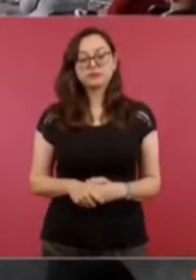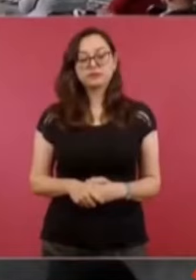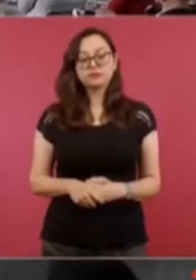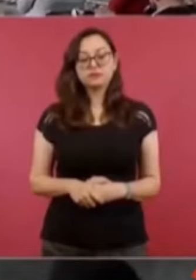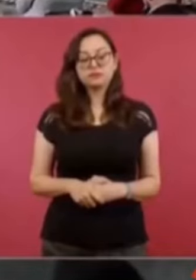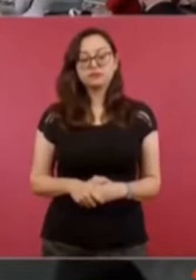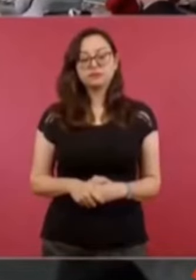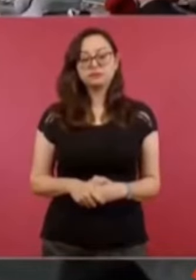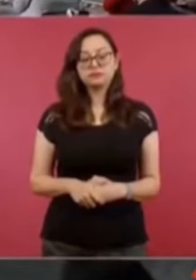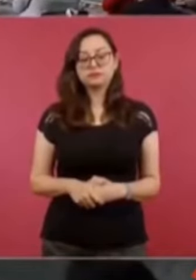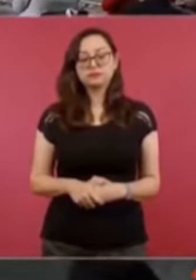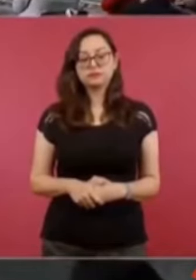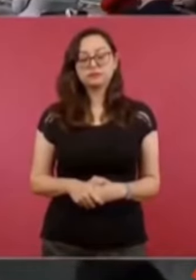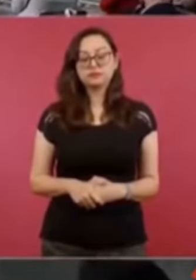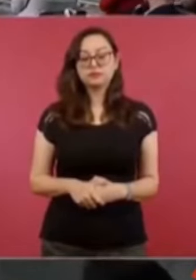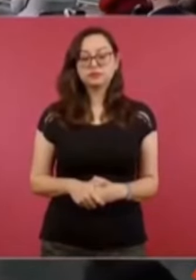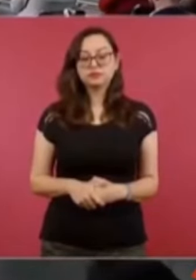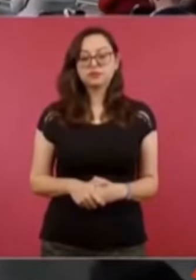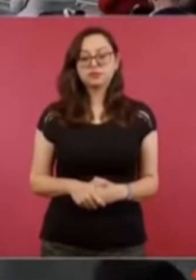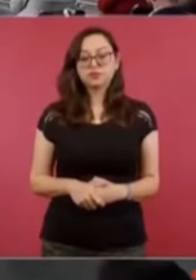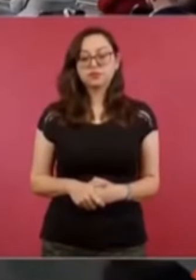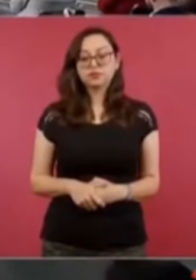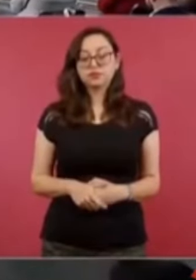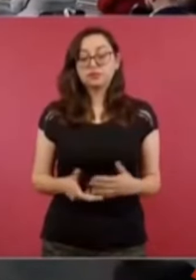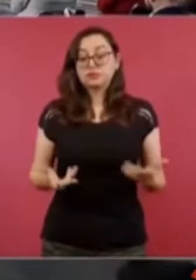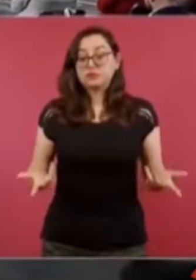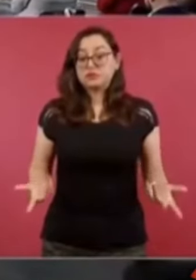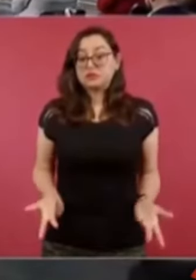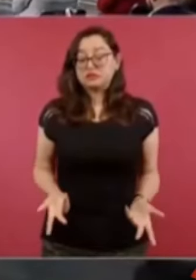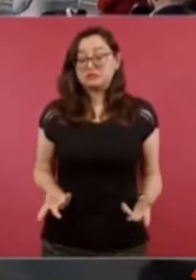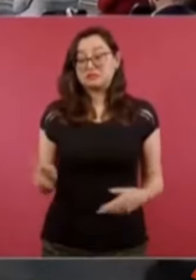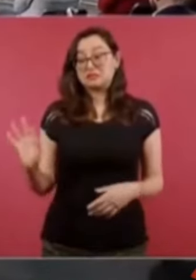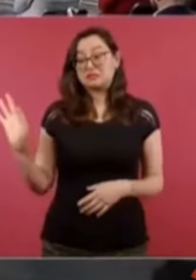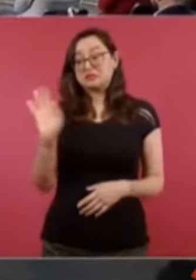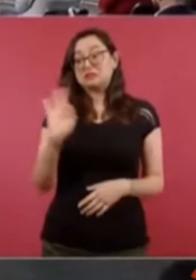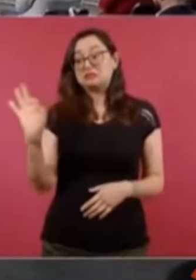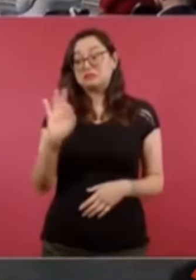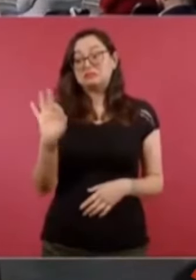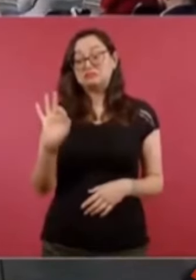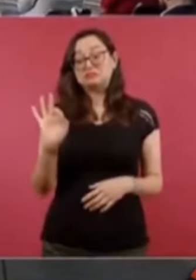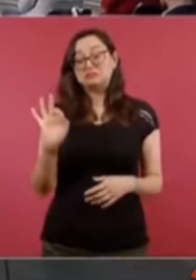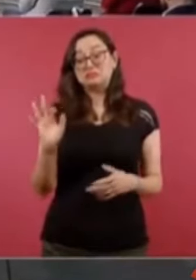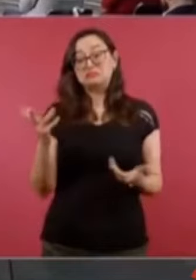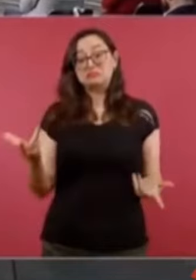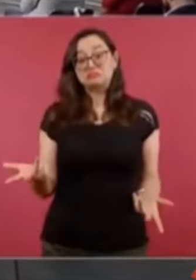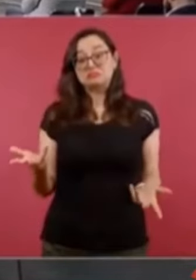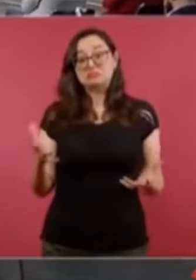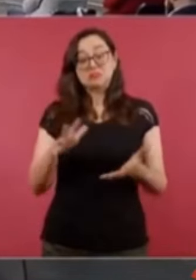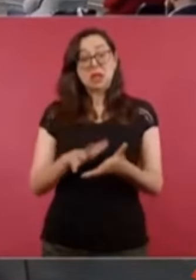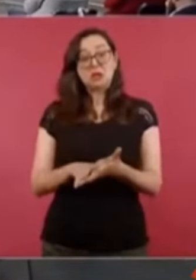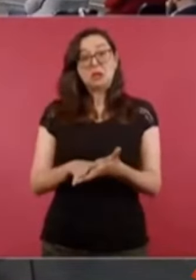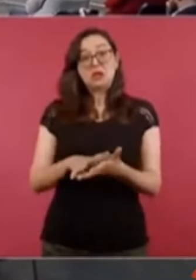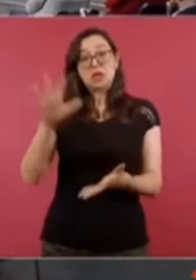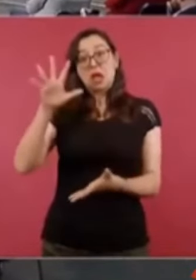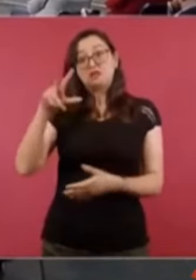la irracionalidad nos llevara